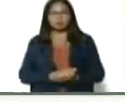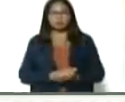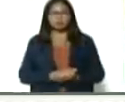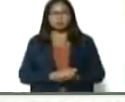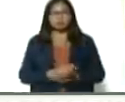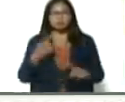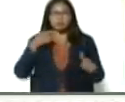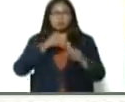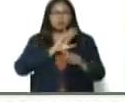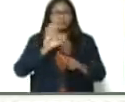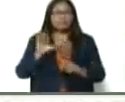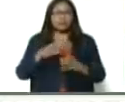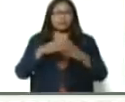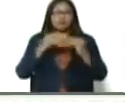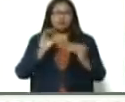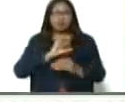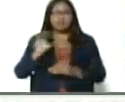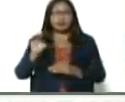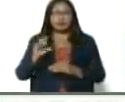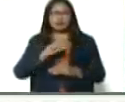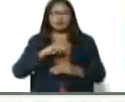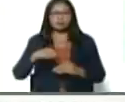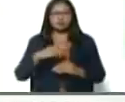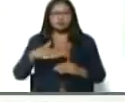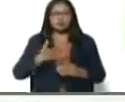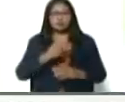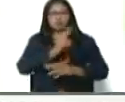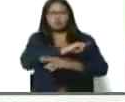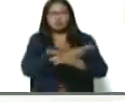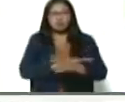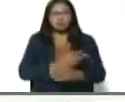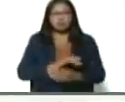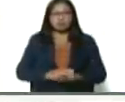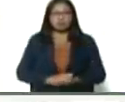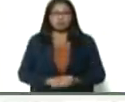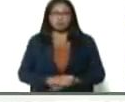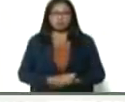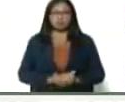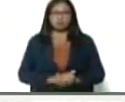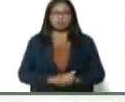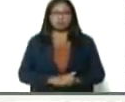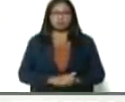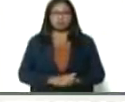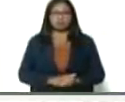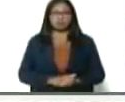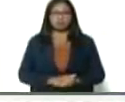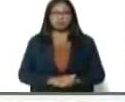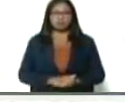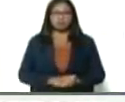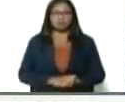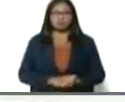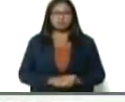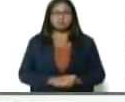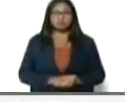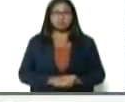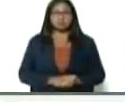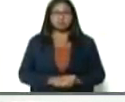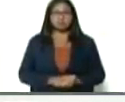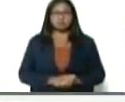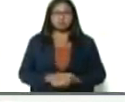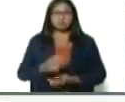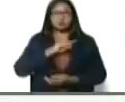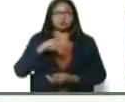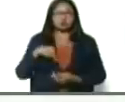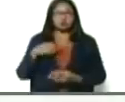oriente del país, y en todo el país, para nosotros, potenciar, y desde aquí, presidente, como, los, estamos